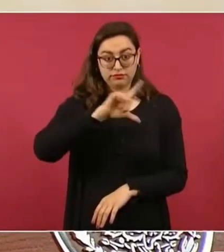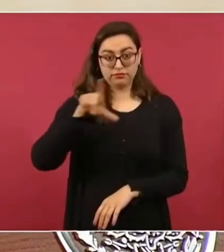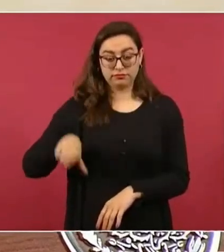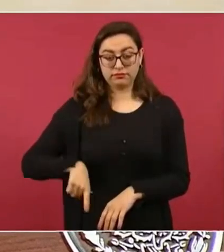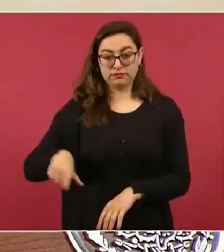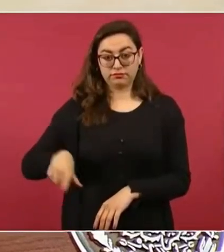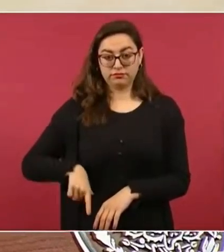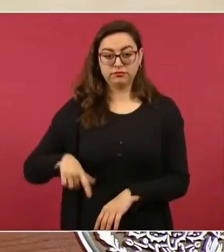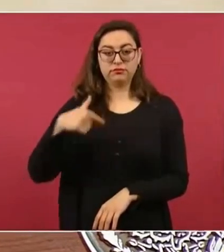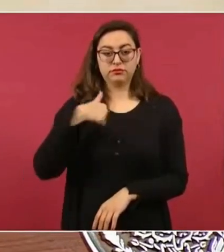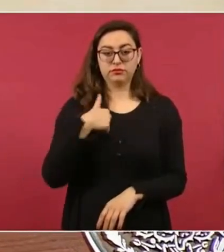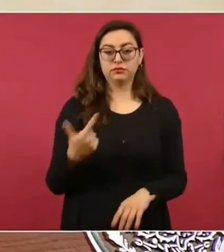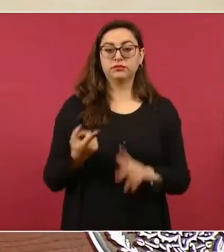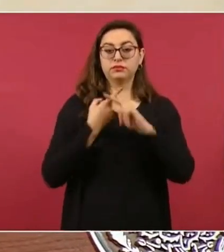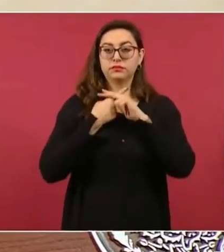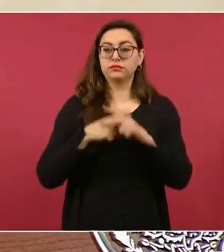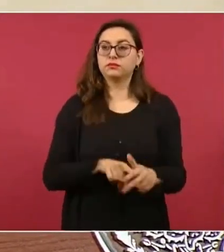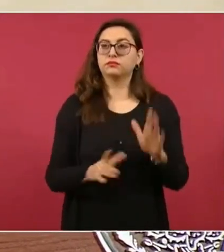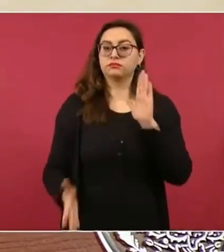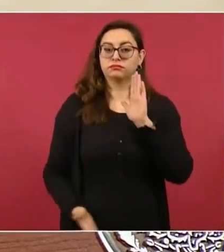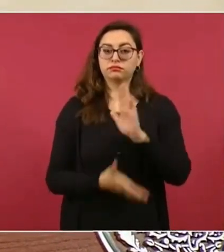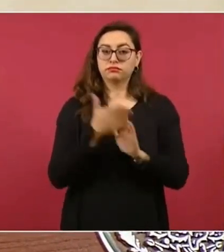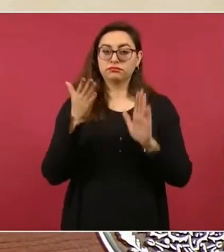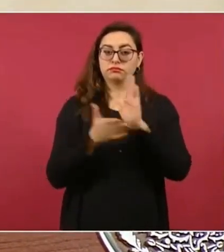fue muy interesante, porque